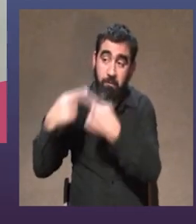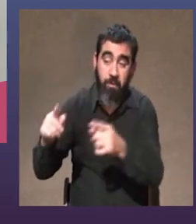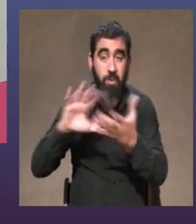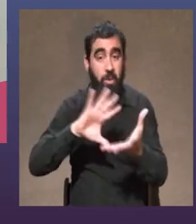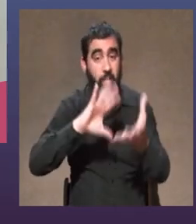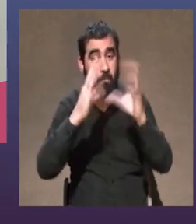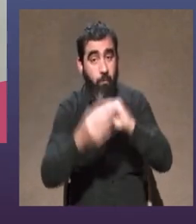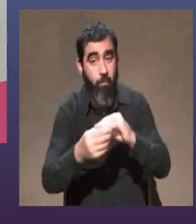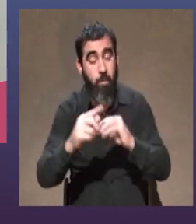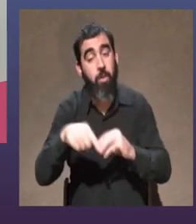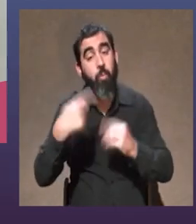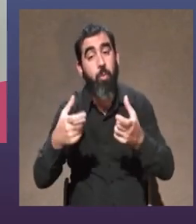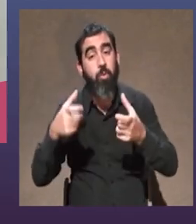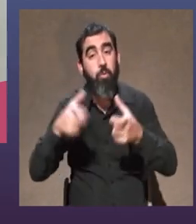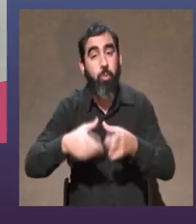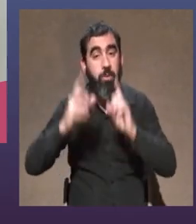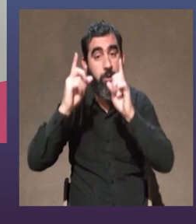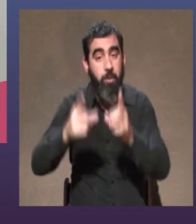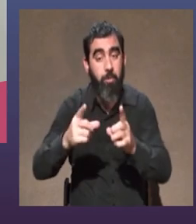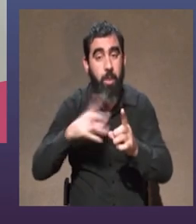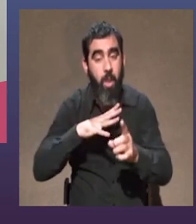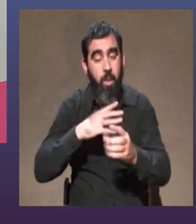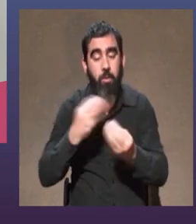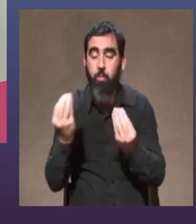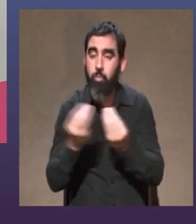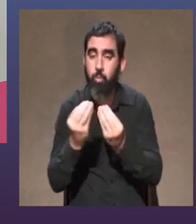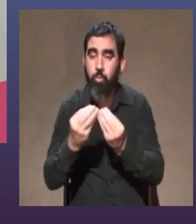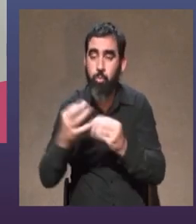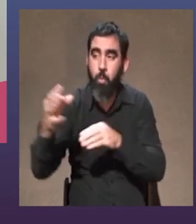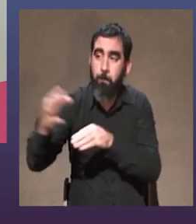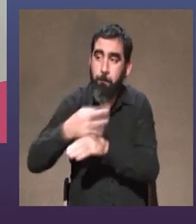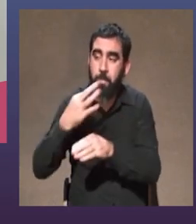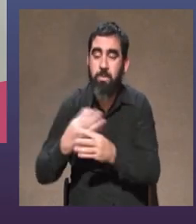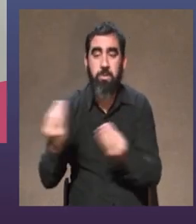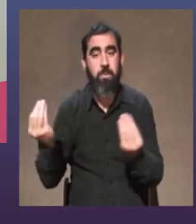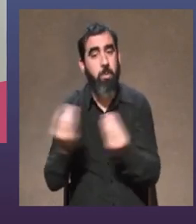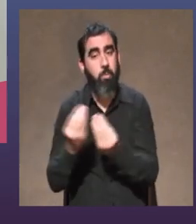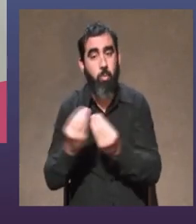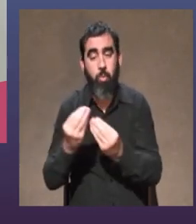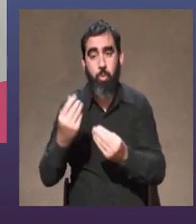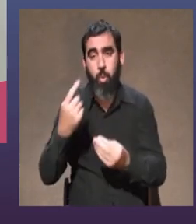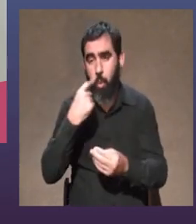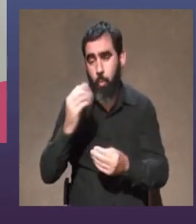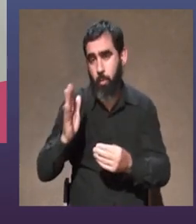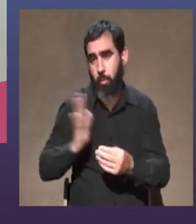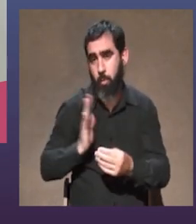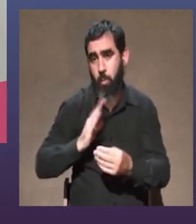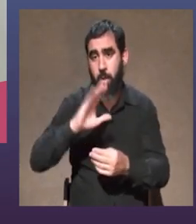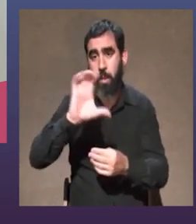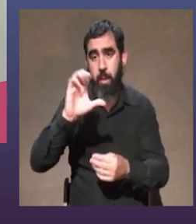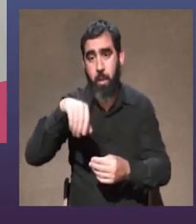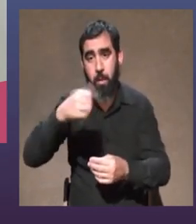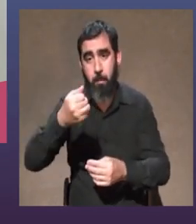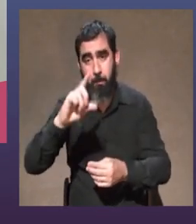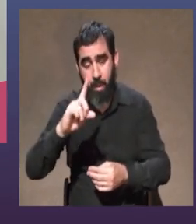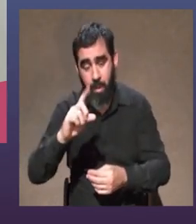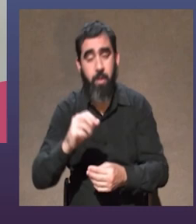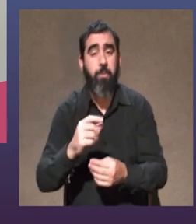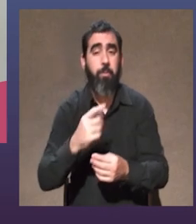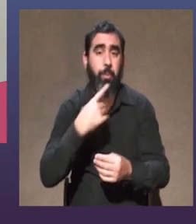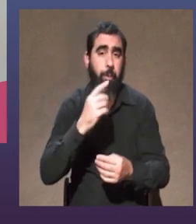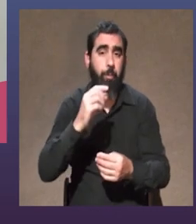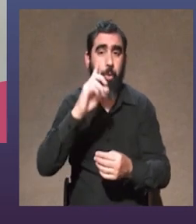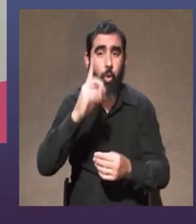después tuve la suerte de tener maestros y maestras maravillosas en la EMAD Nelly Goitinho